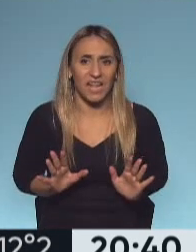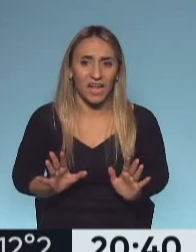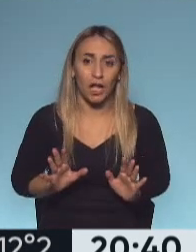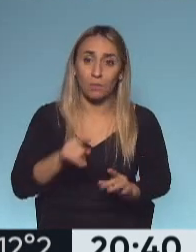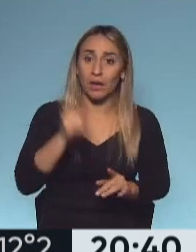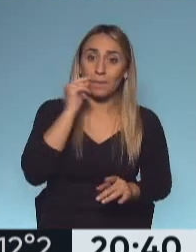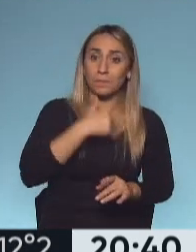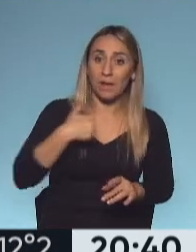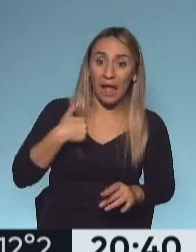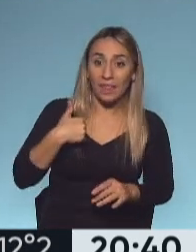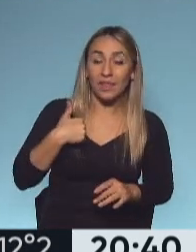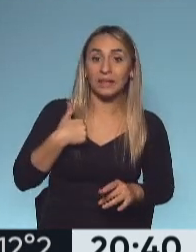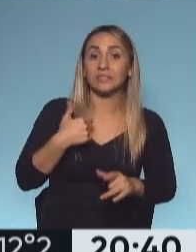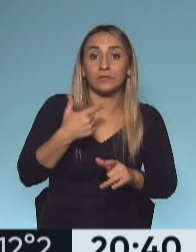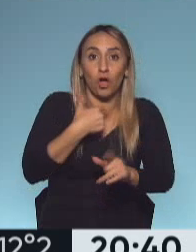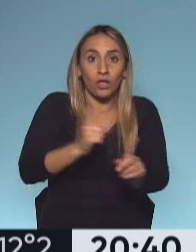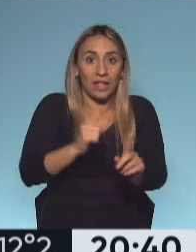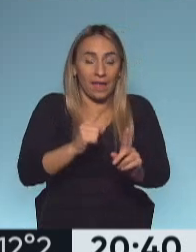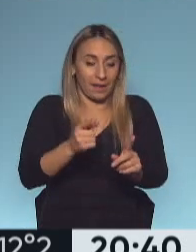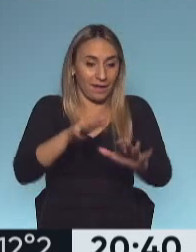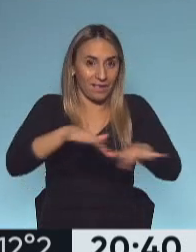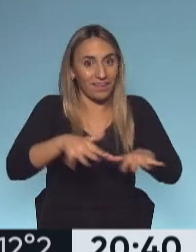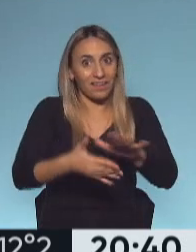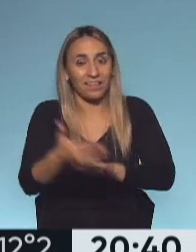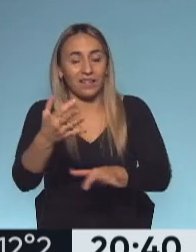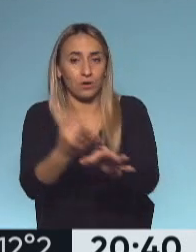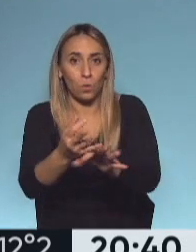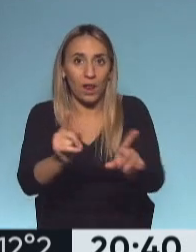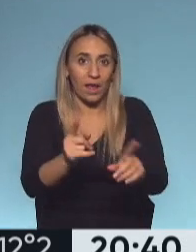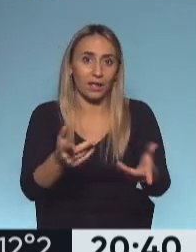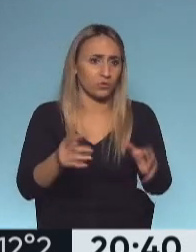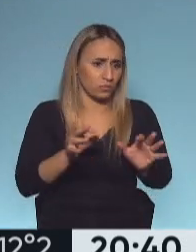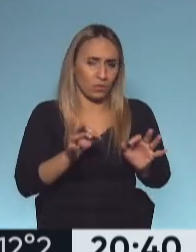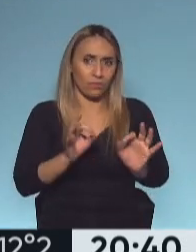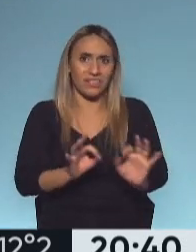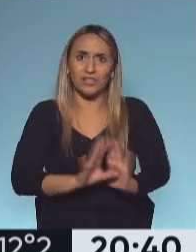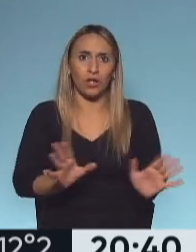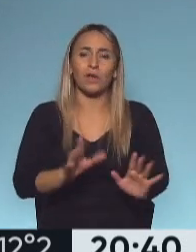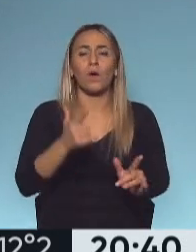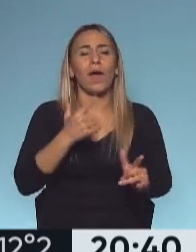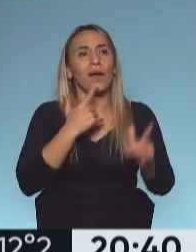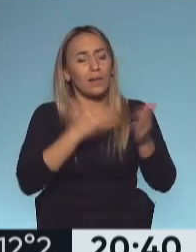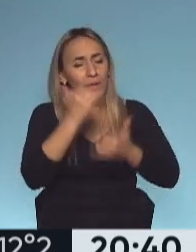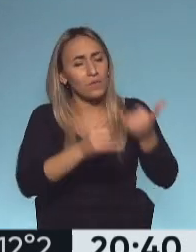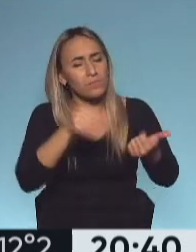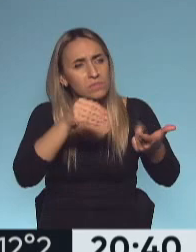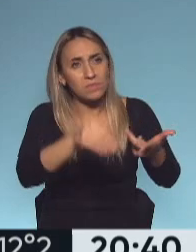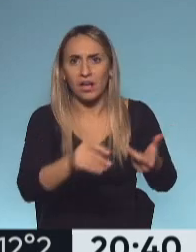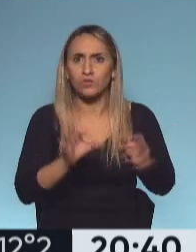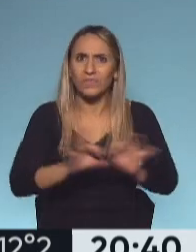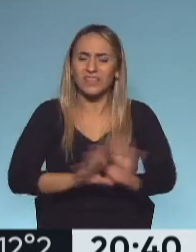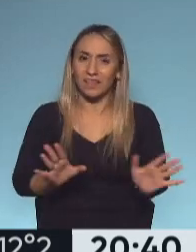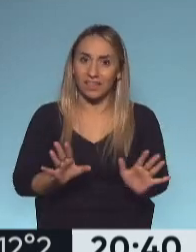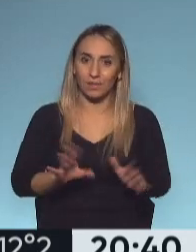quieran que sus chicos se queden en casa para evitarse el contagio de ellos y la transmisión hacia sus mayores. Muy claro, Néstor.